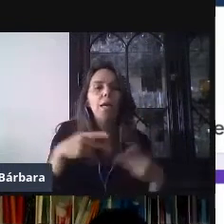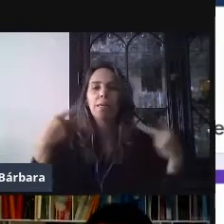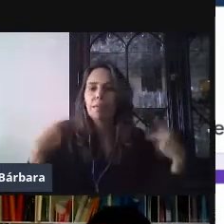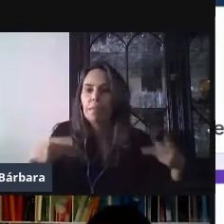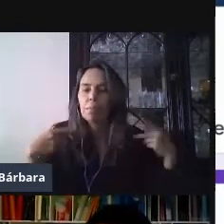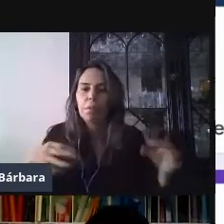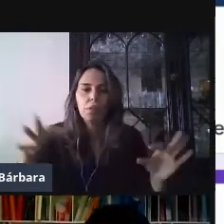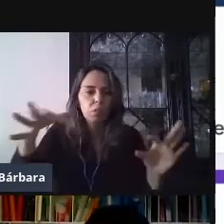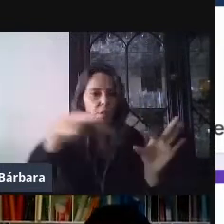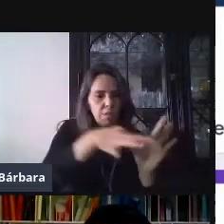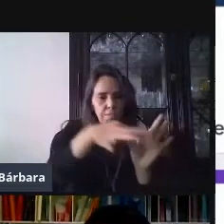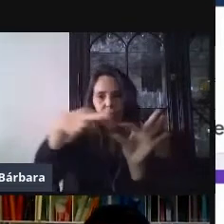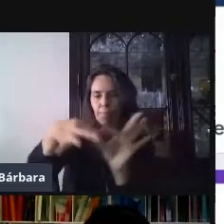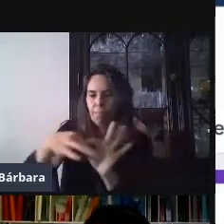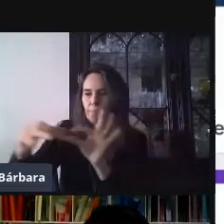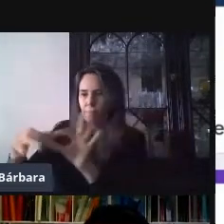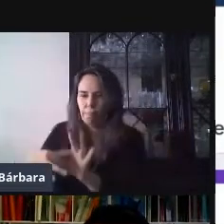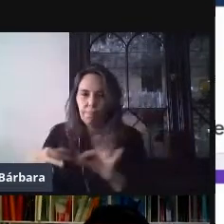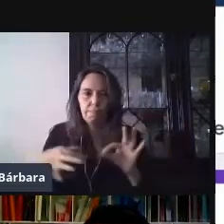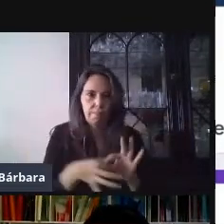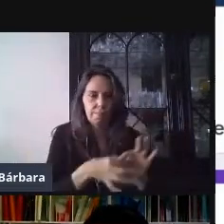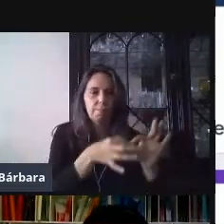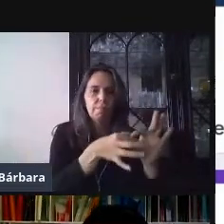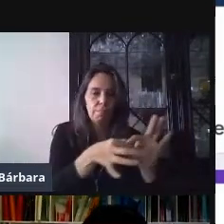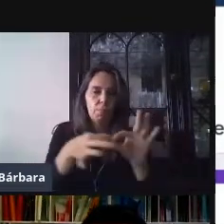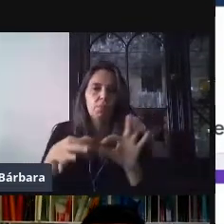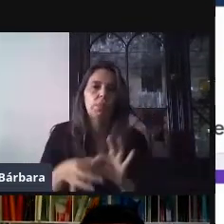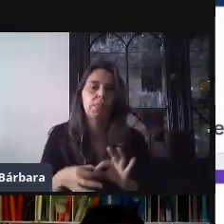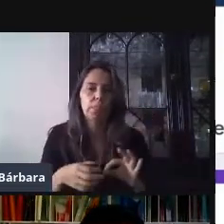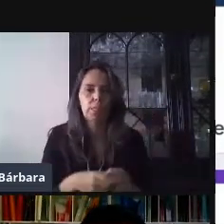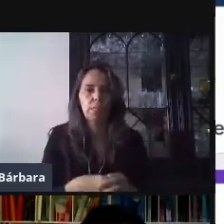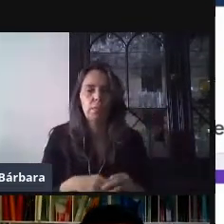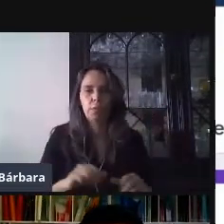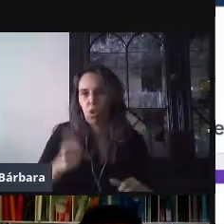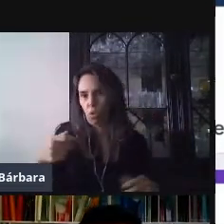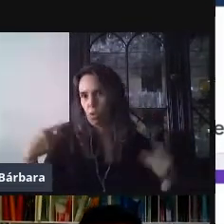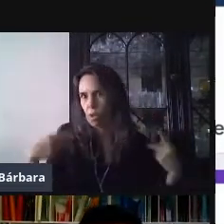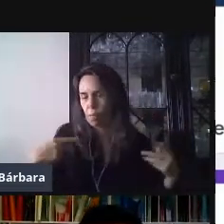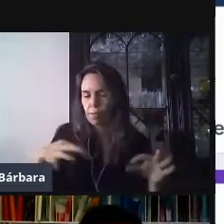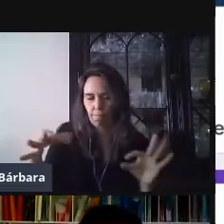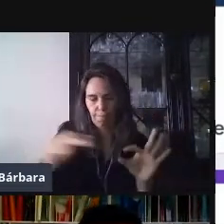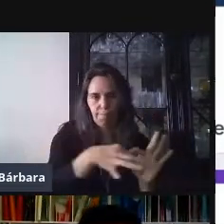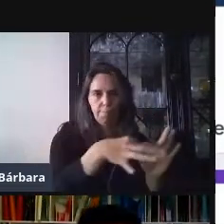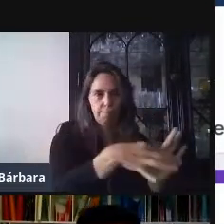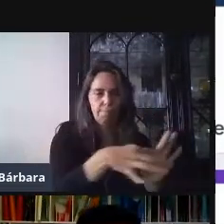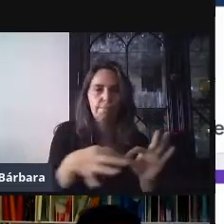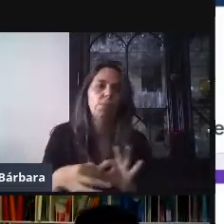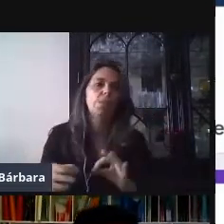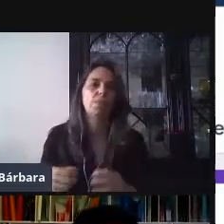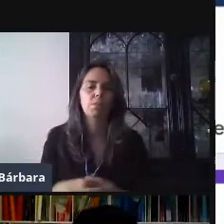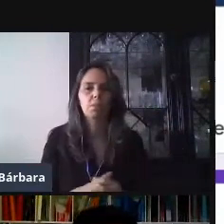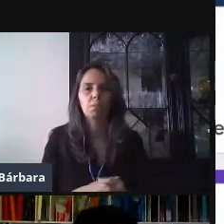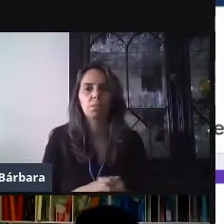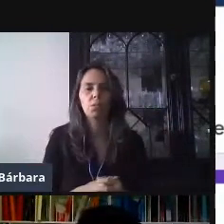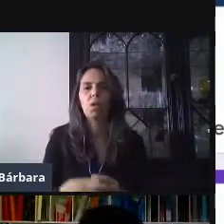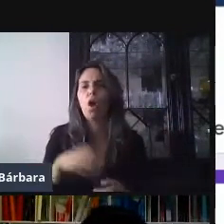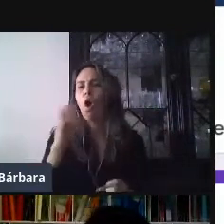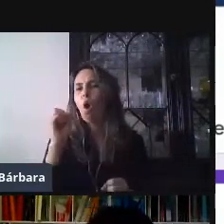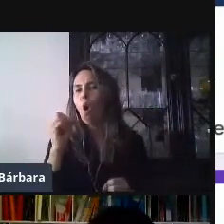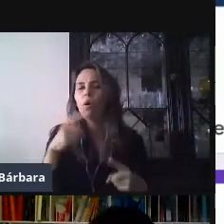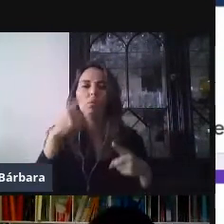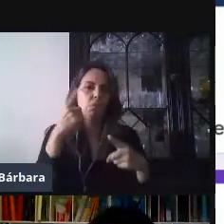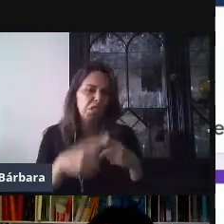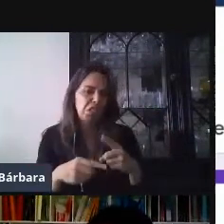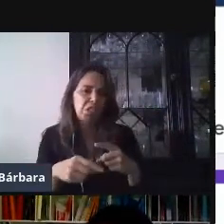copia del formulario que estamos diseñando, o bien, habilitado o deshabilitar algunas características.